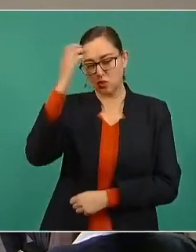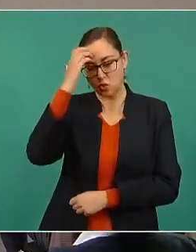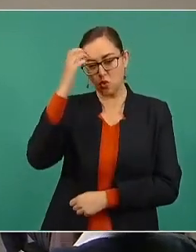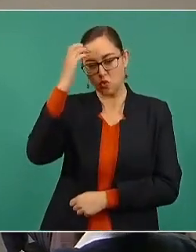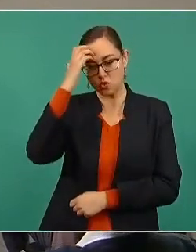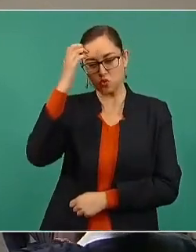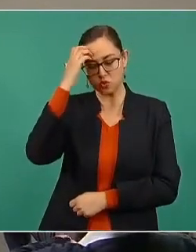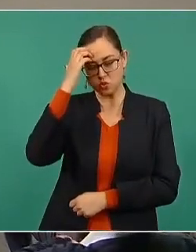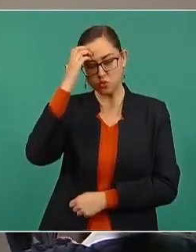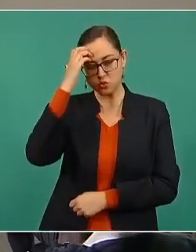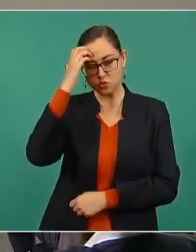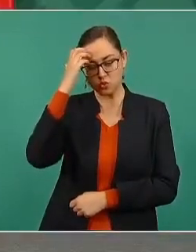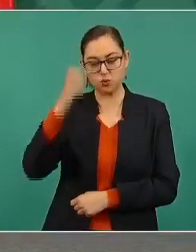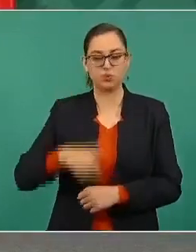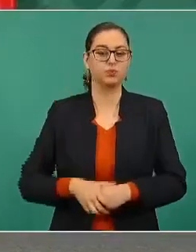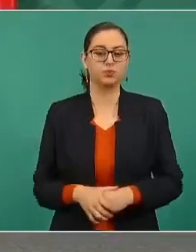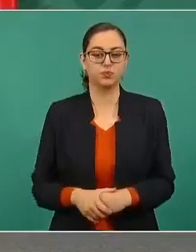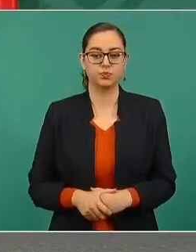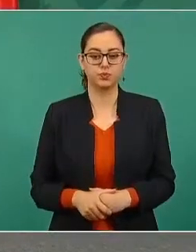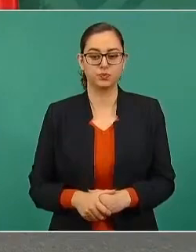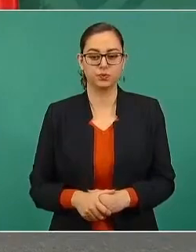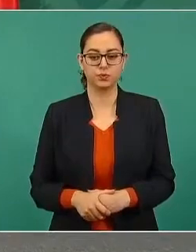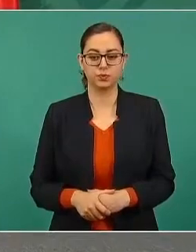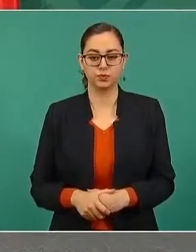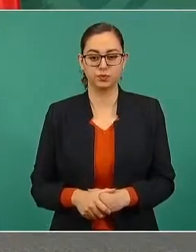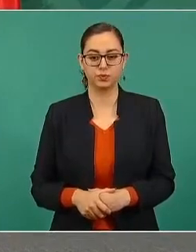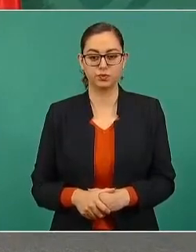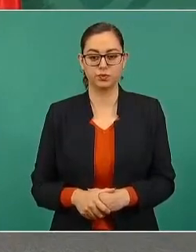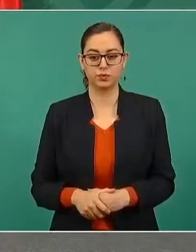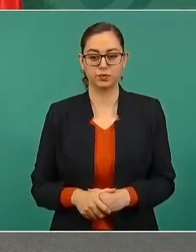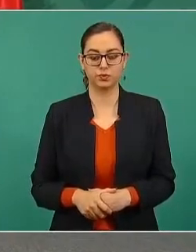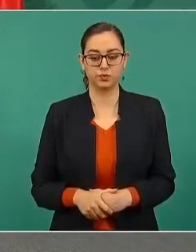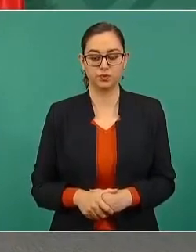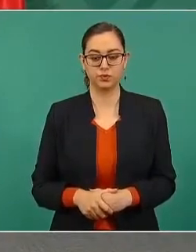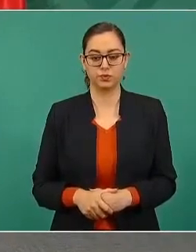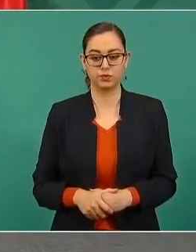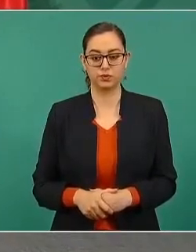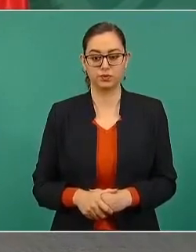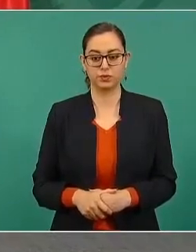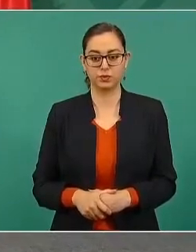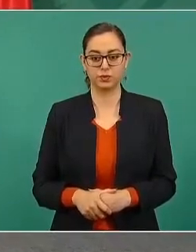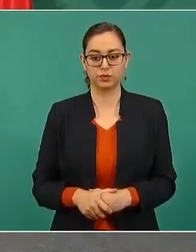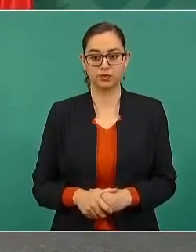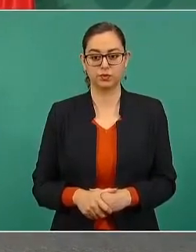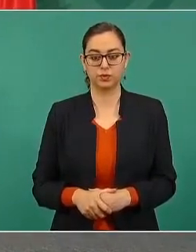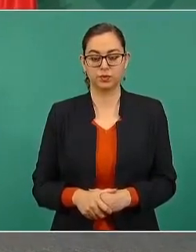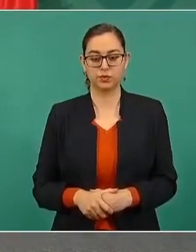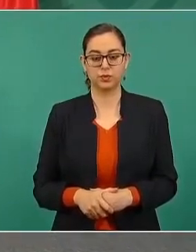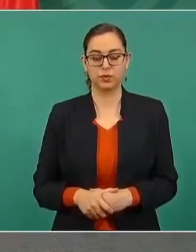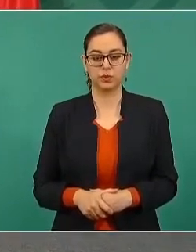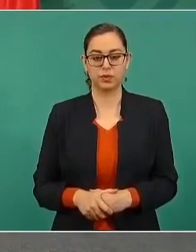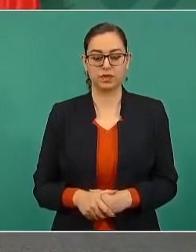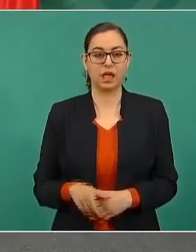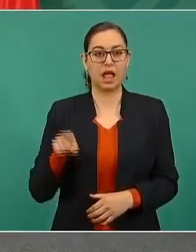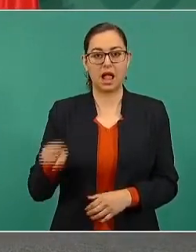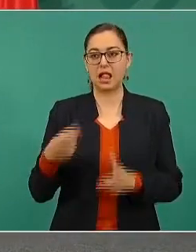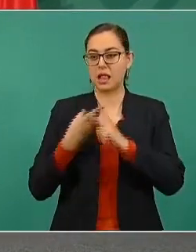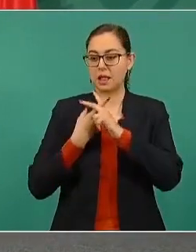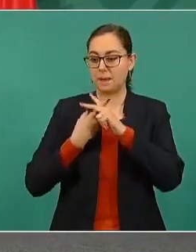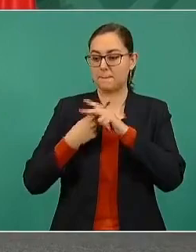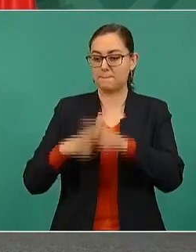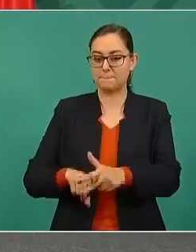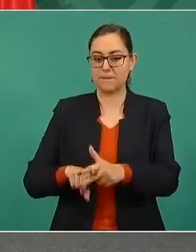estuvo, y ahí lo conocí de corresponsal en